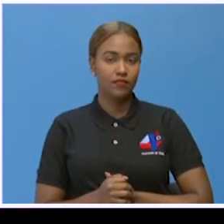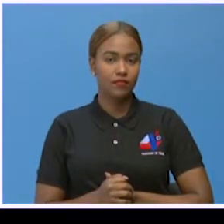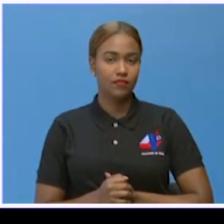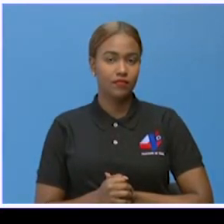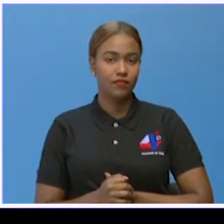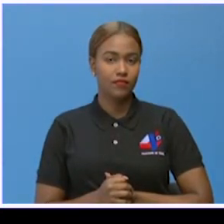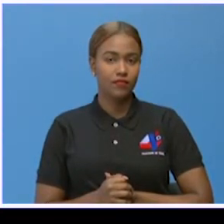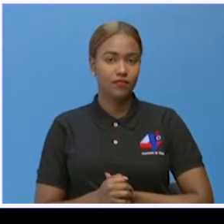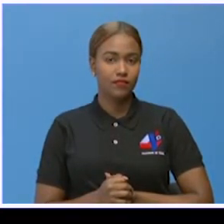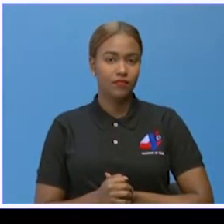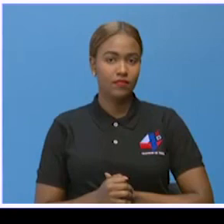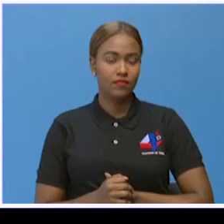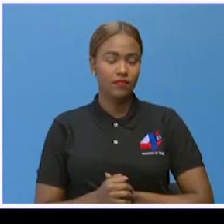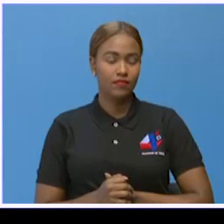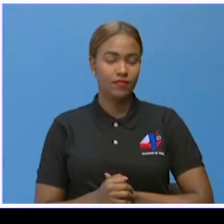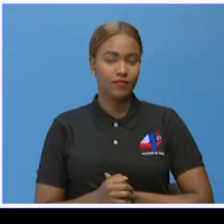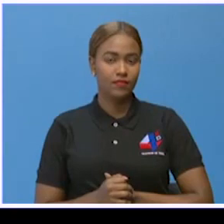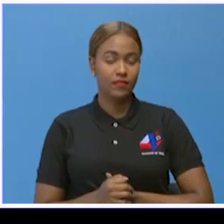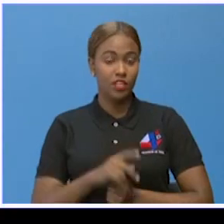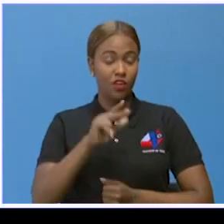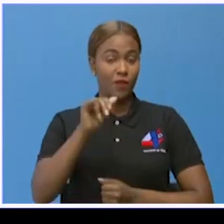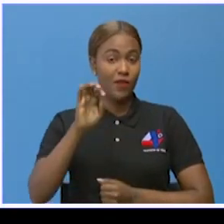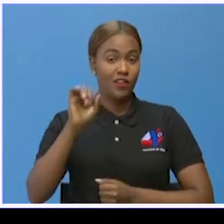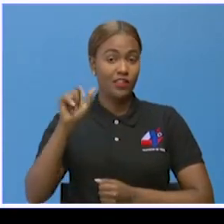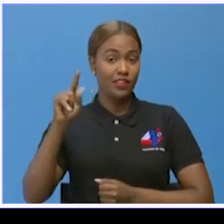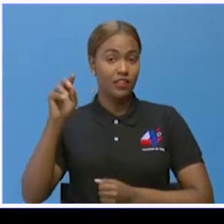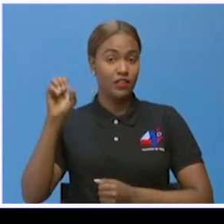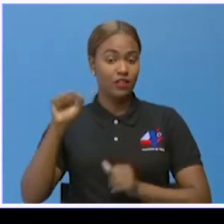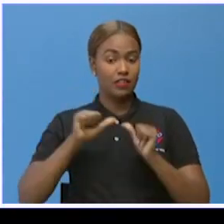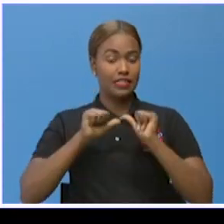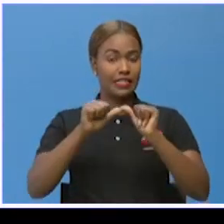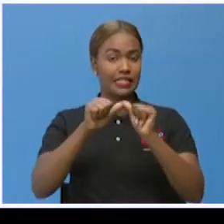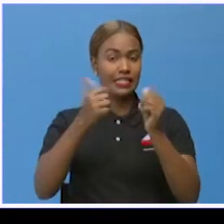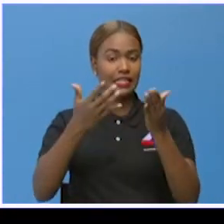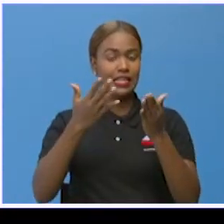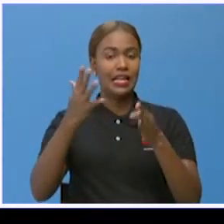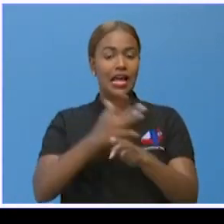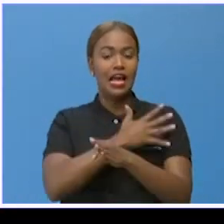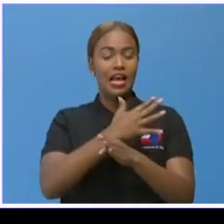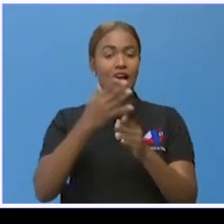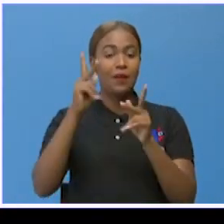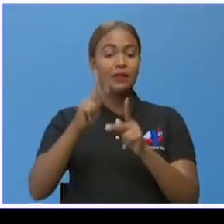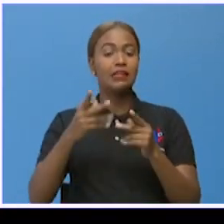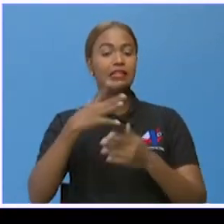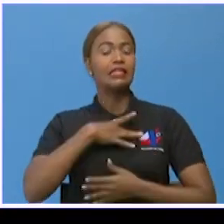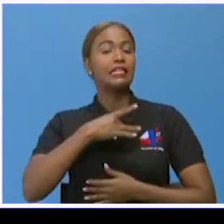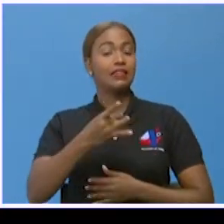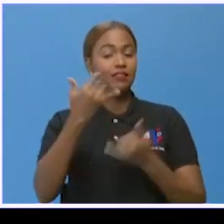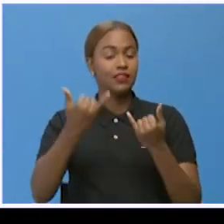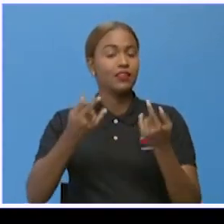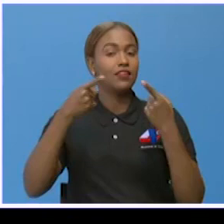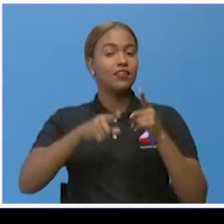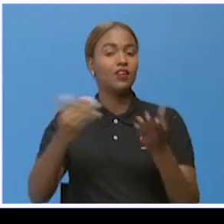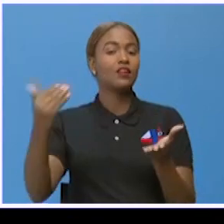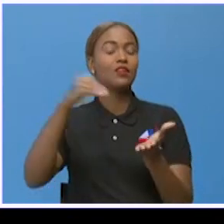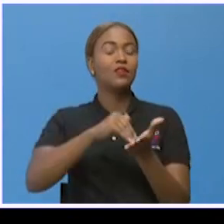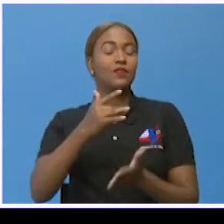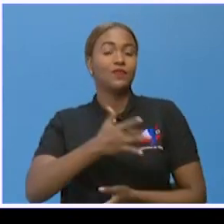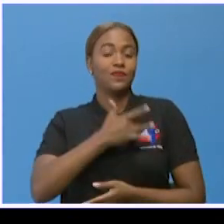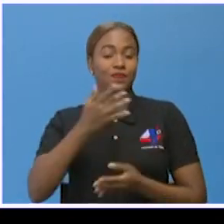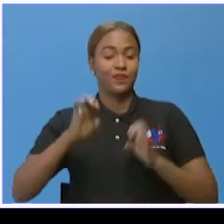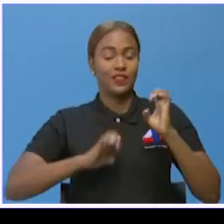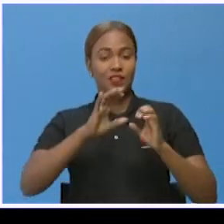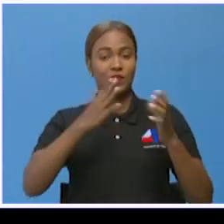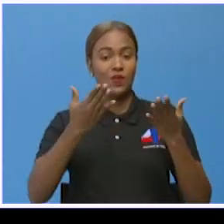te fuiste ayer. Romeo Santos continúa emulando los clásicos de artistas que admira y esta vez volvió a emocionar a sus